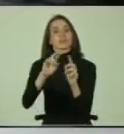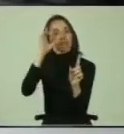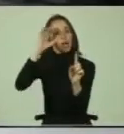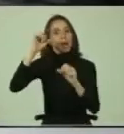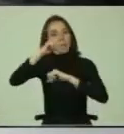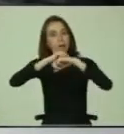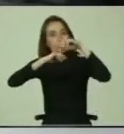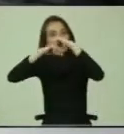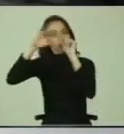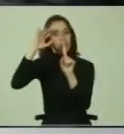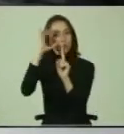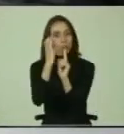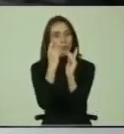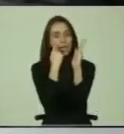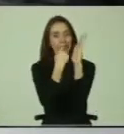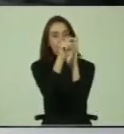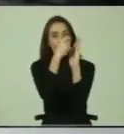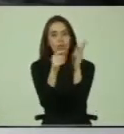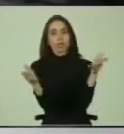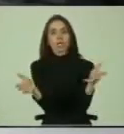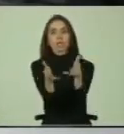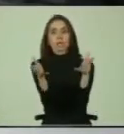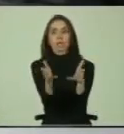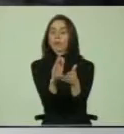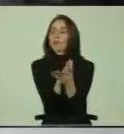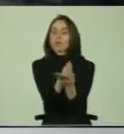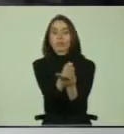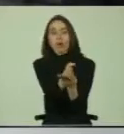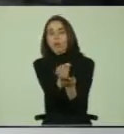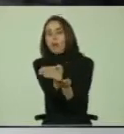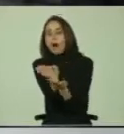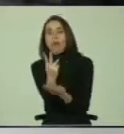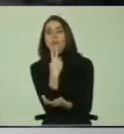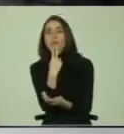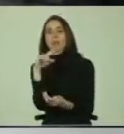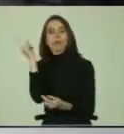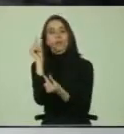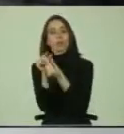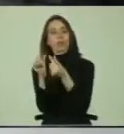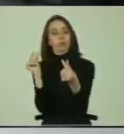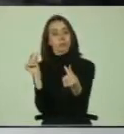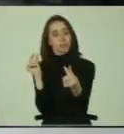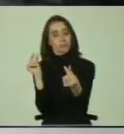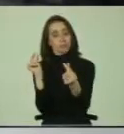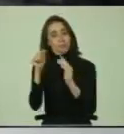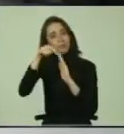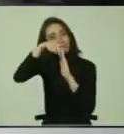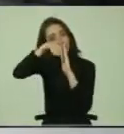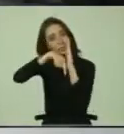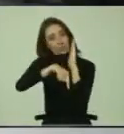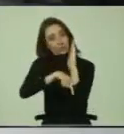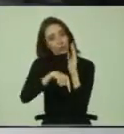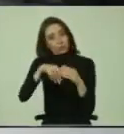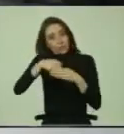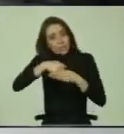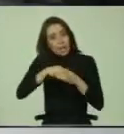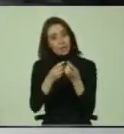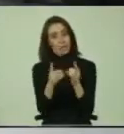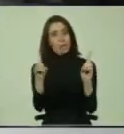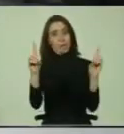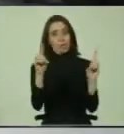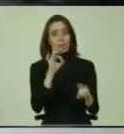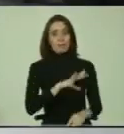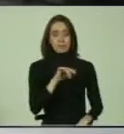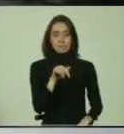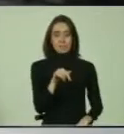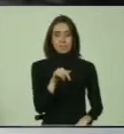reconozca y promueva en todos los ámbitos de la vida nacional. La profundización de nuestra democracia y